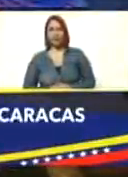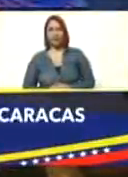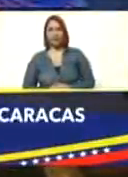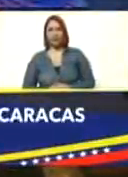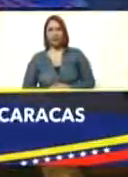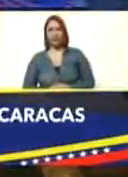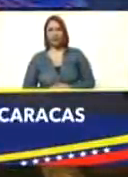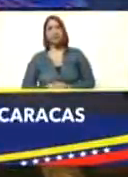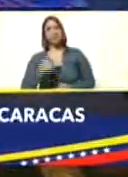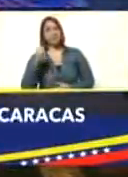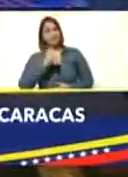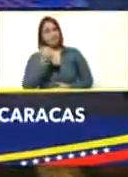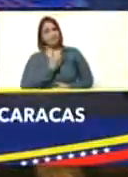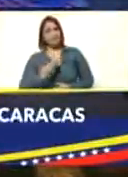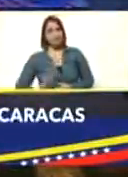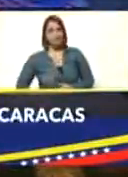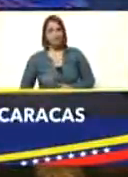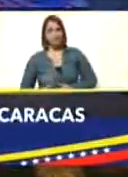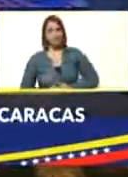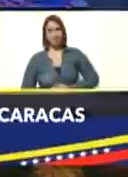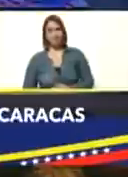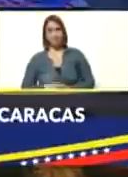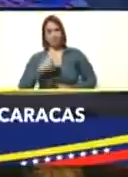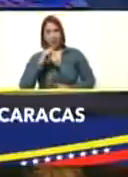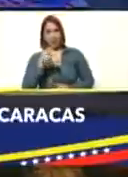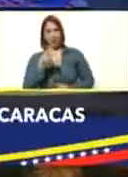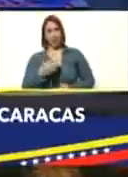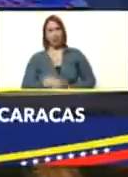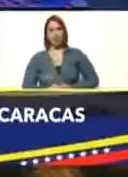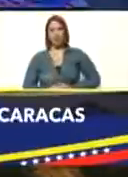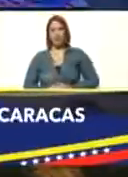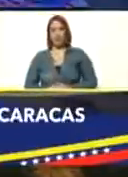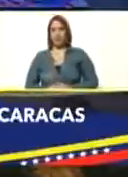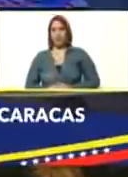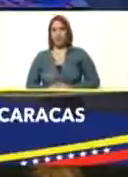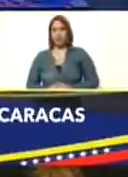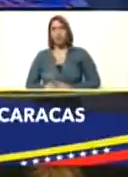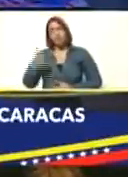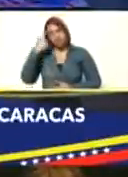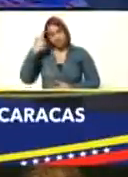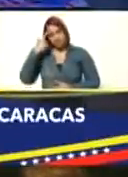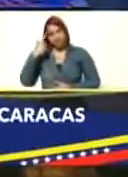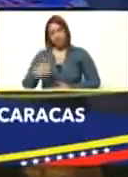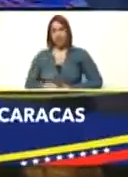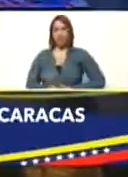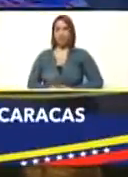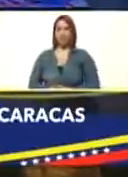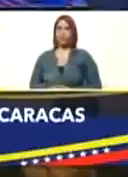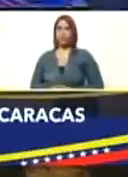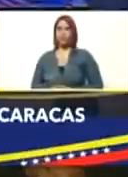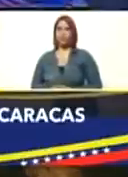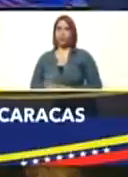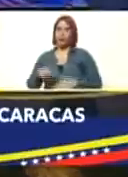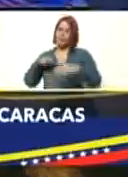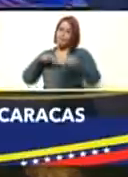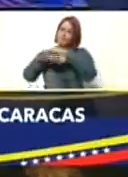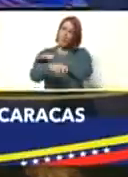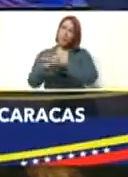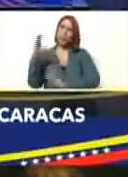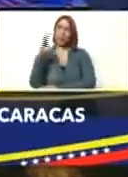Sí, mi presidente, bueno, en principio saber que el Metro de Caracas